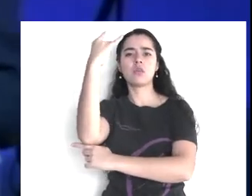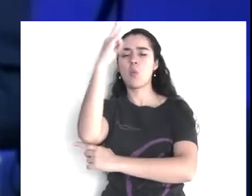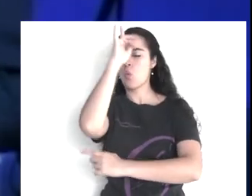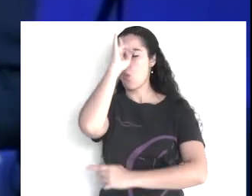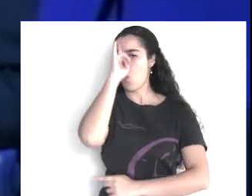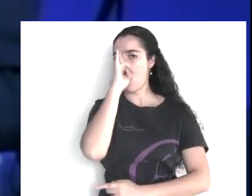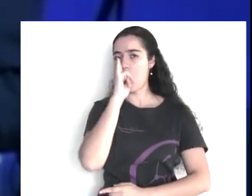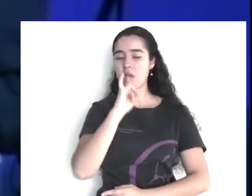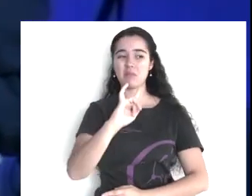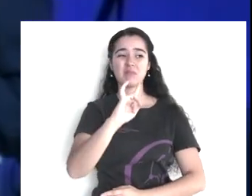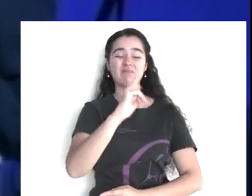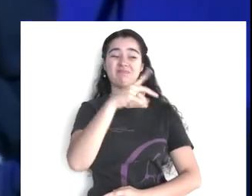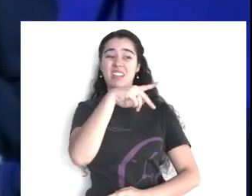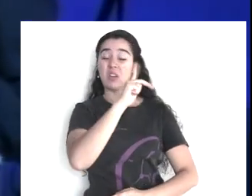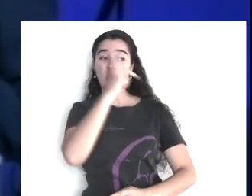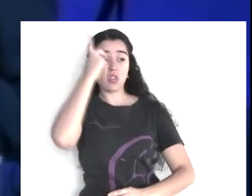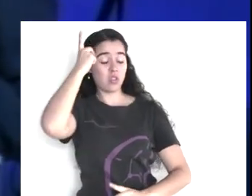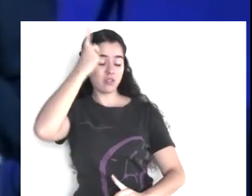yo lo deseo,